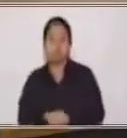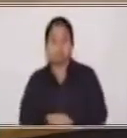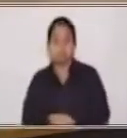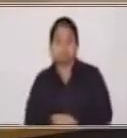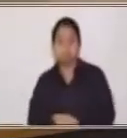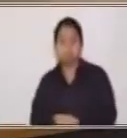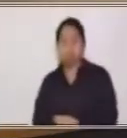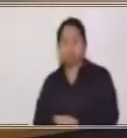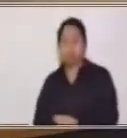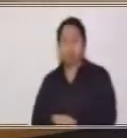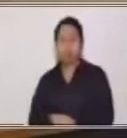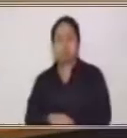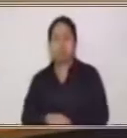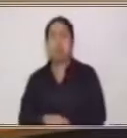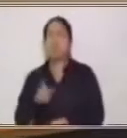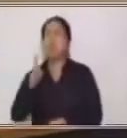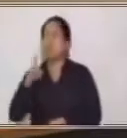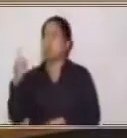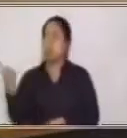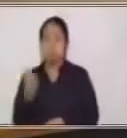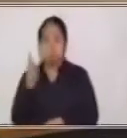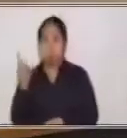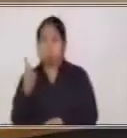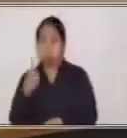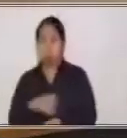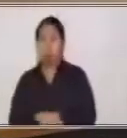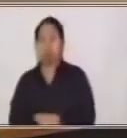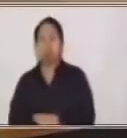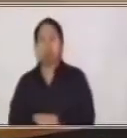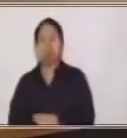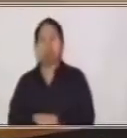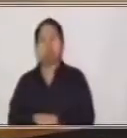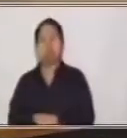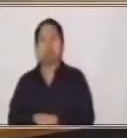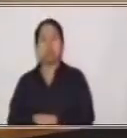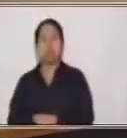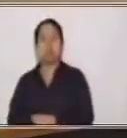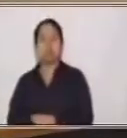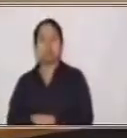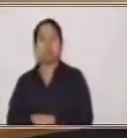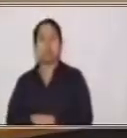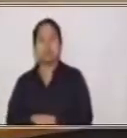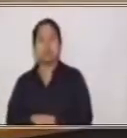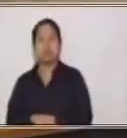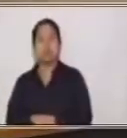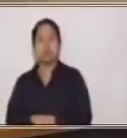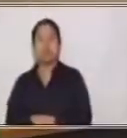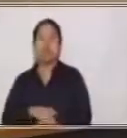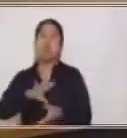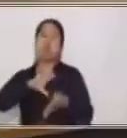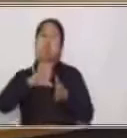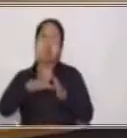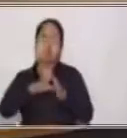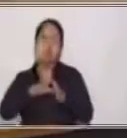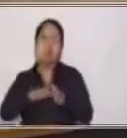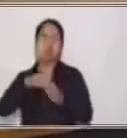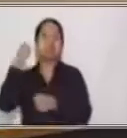y por eso era muy valioso. A partir de ahí, dice que la conquista y su